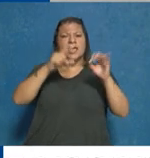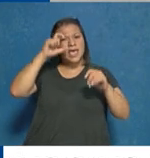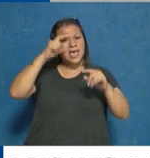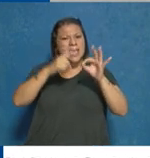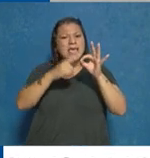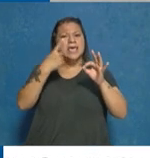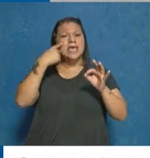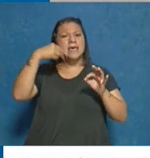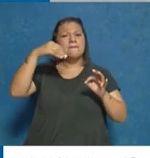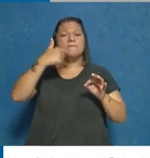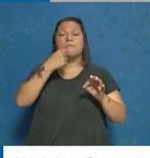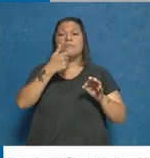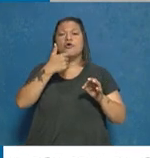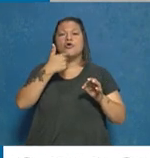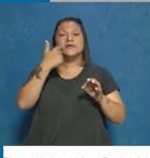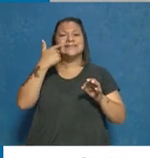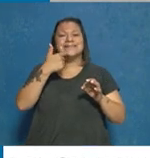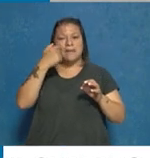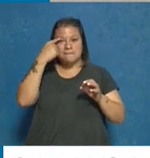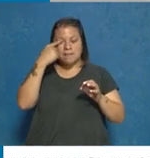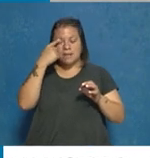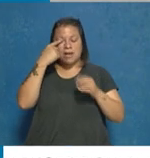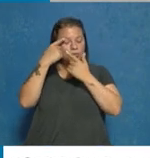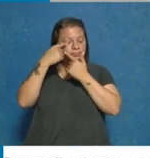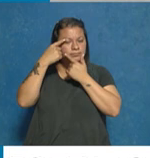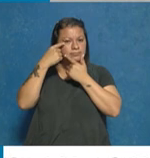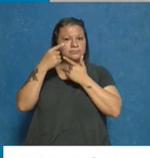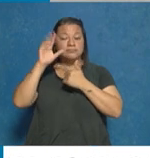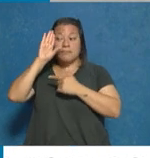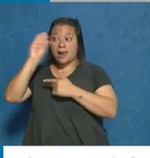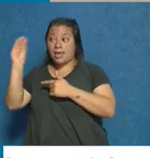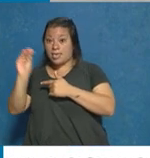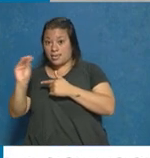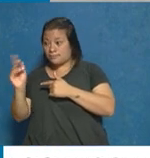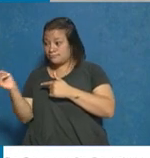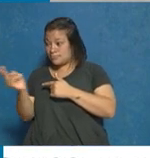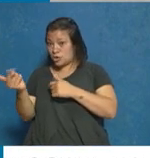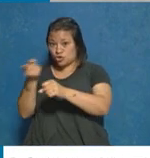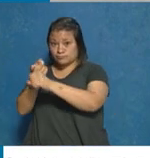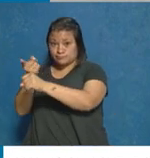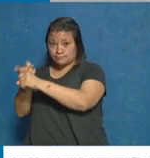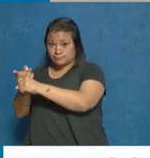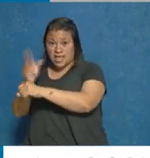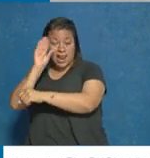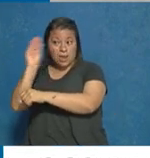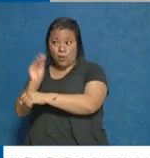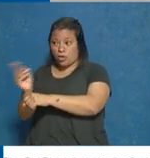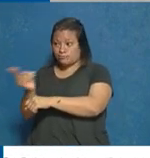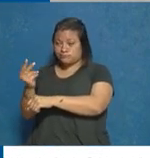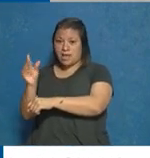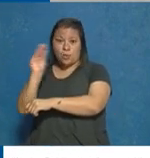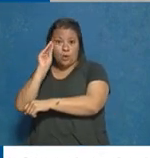derecho. Para la defensa textual de Matías y Pablo Sikre,